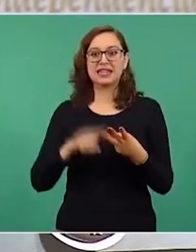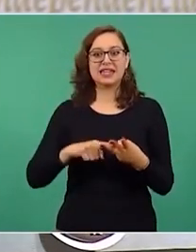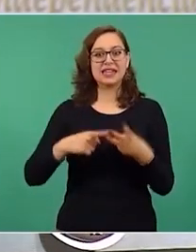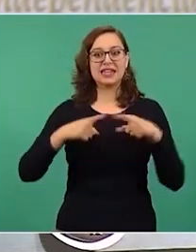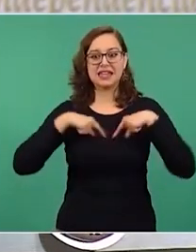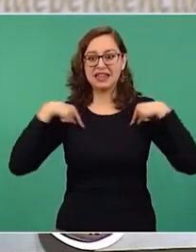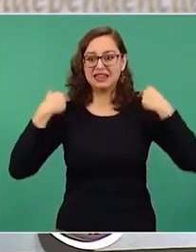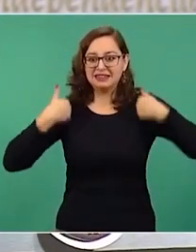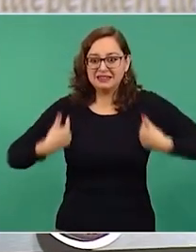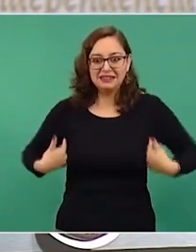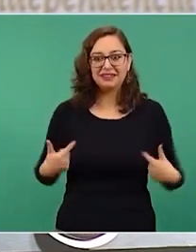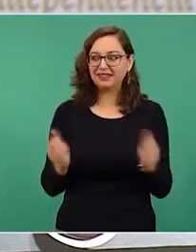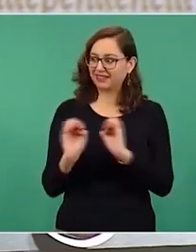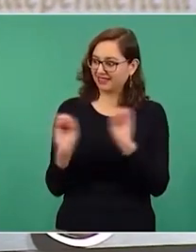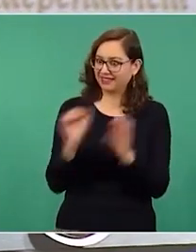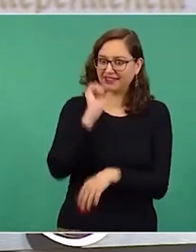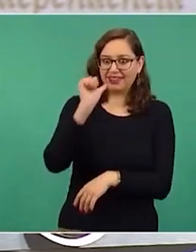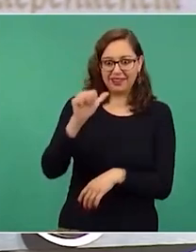pero puedo decir